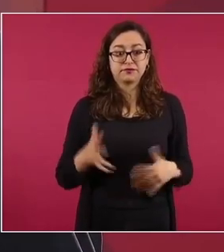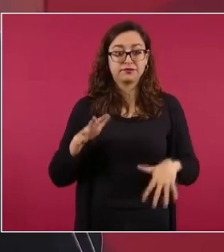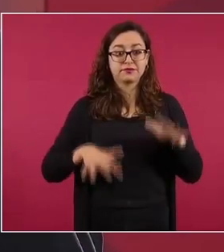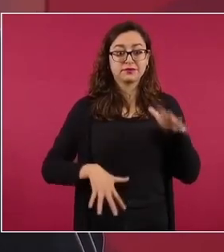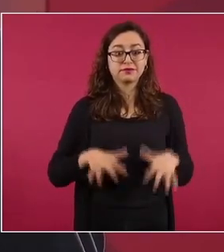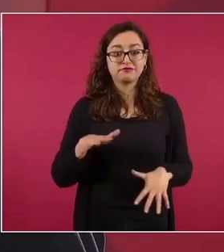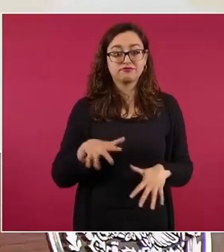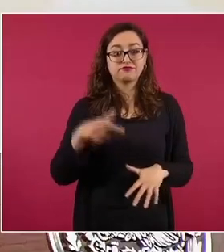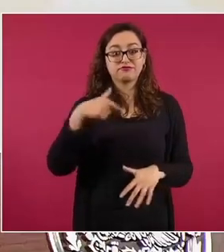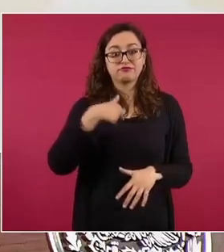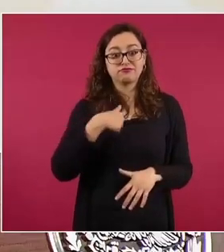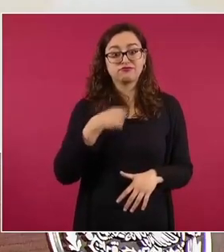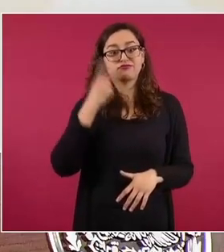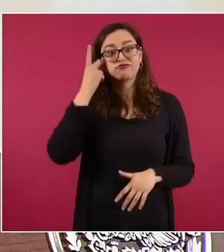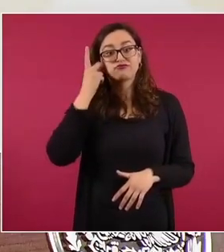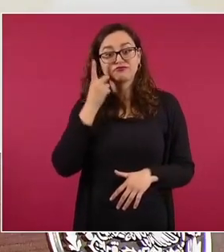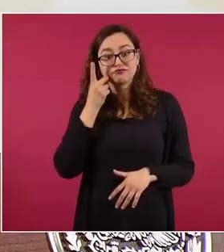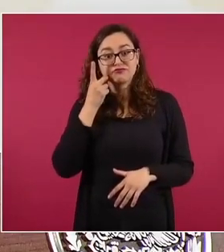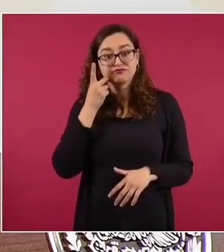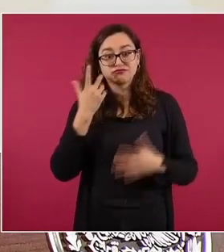las botas puestas.